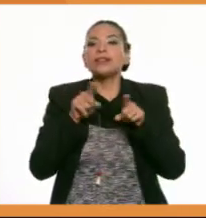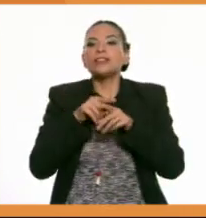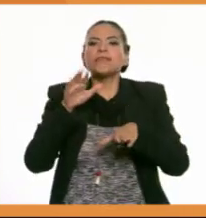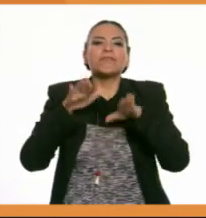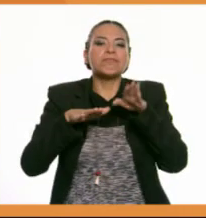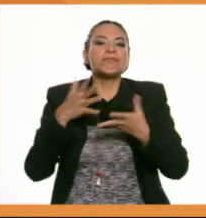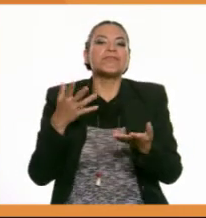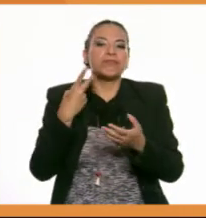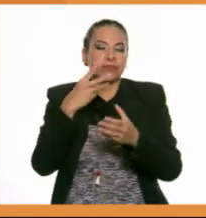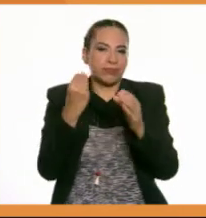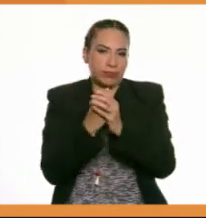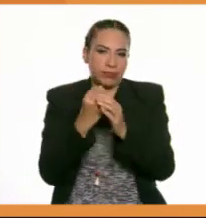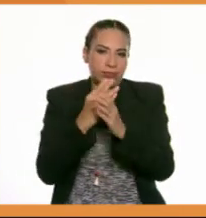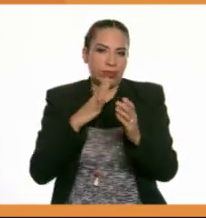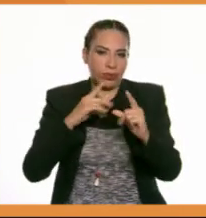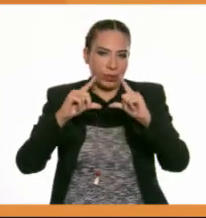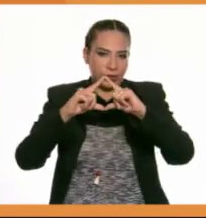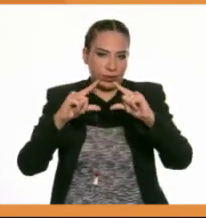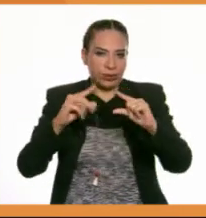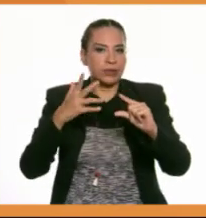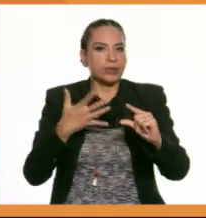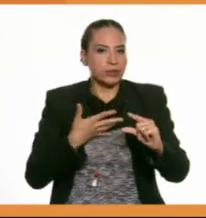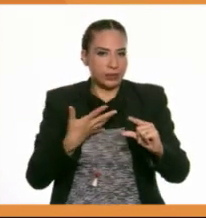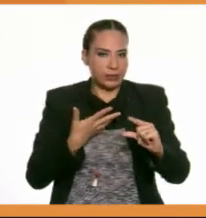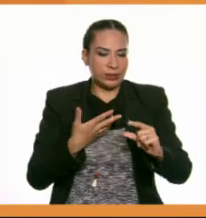dependerá del tipo de triángulo que sea.